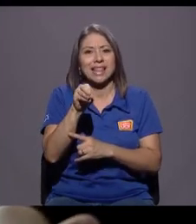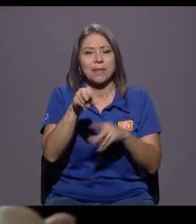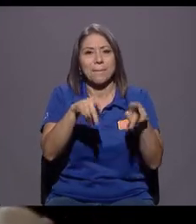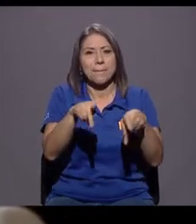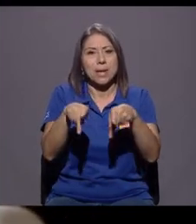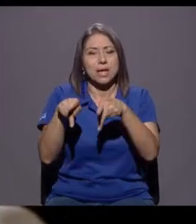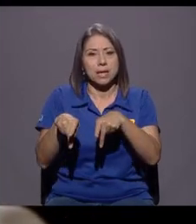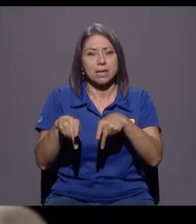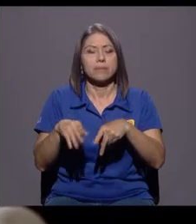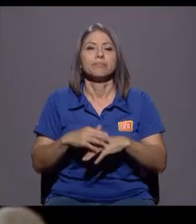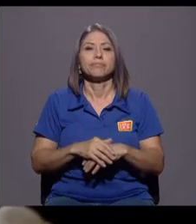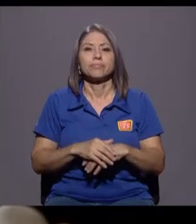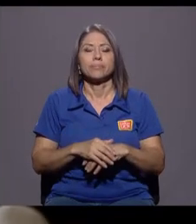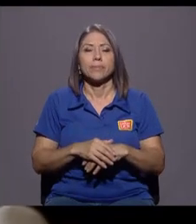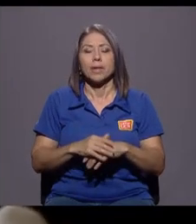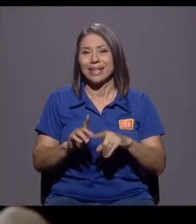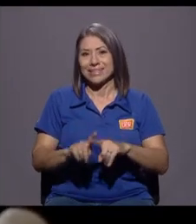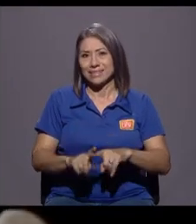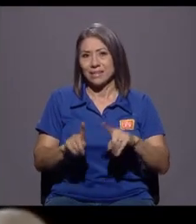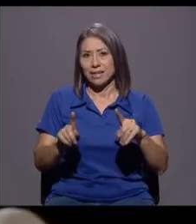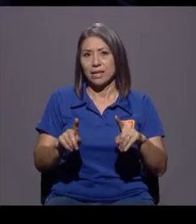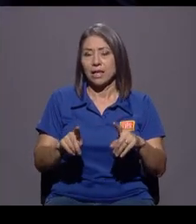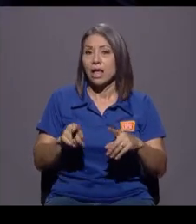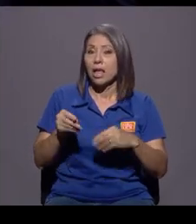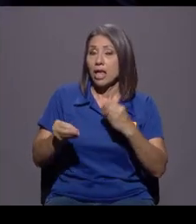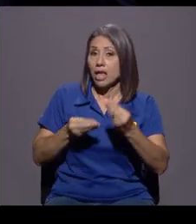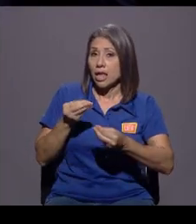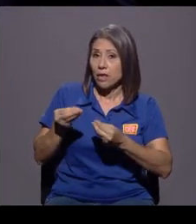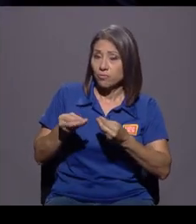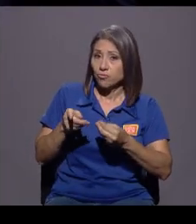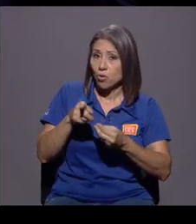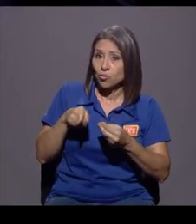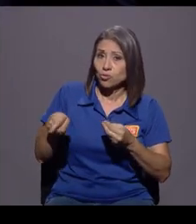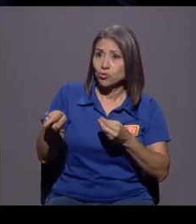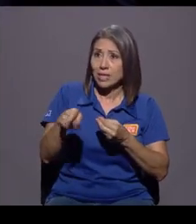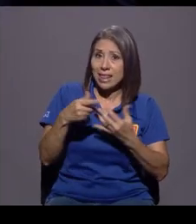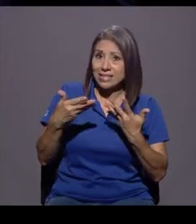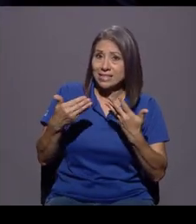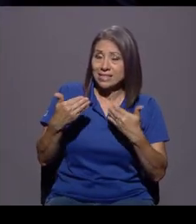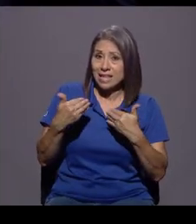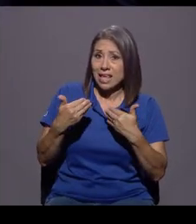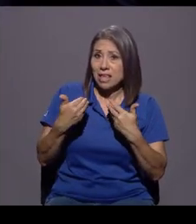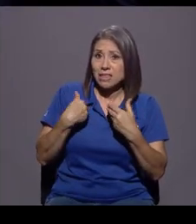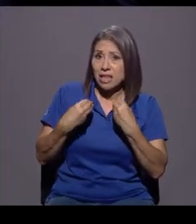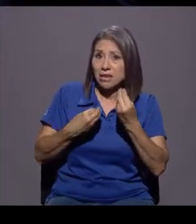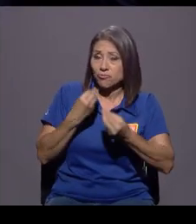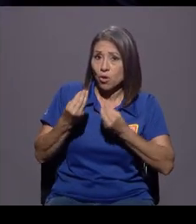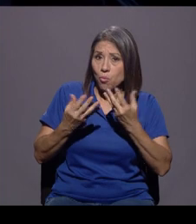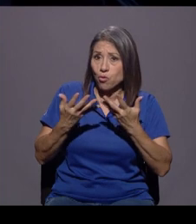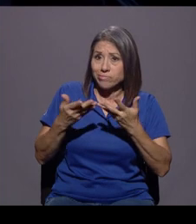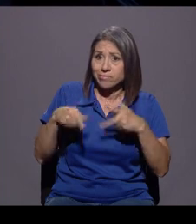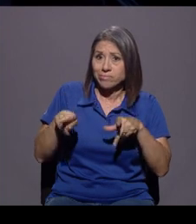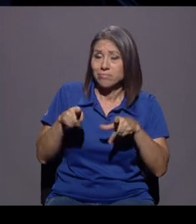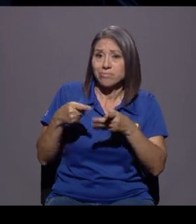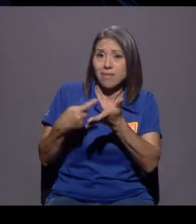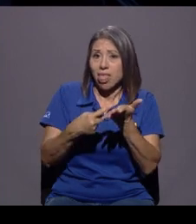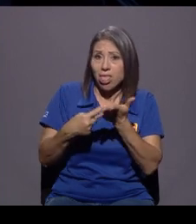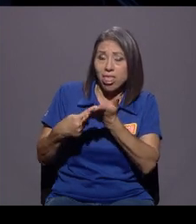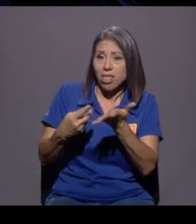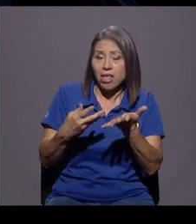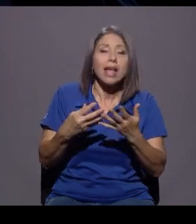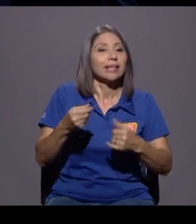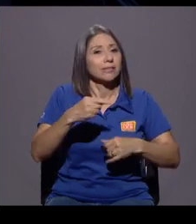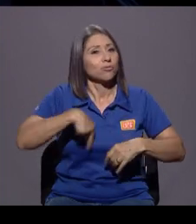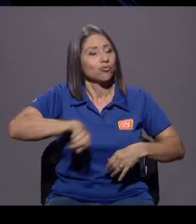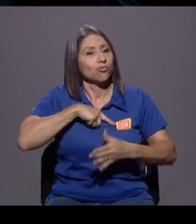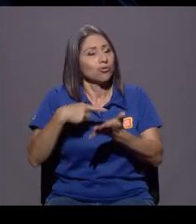sin embargo, ¿Tira línea ustedes? Como tiramos línea, ¿no? Lo discutimos. Así tal cual. discutimos entre